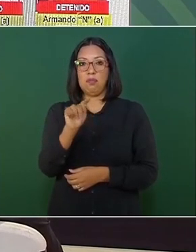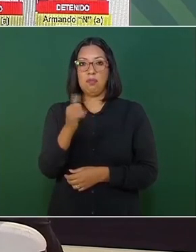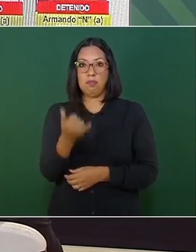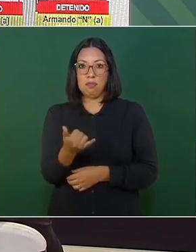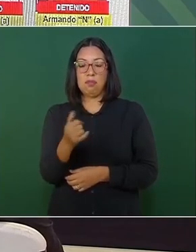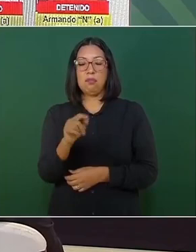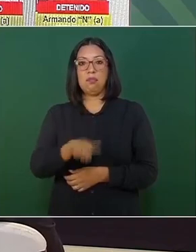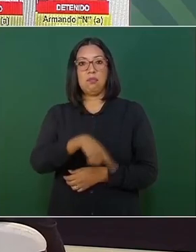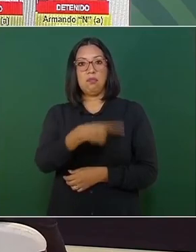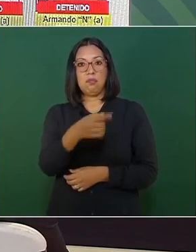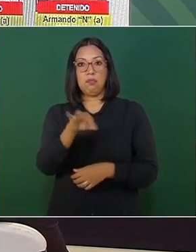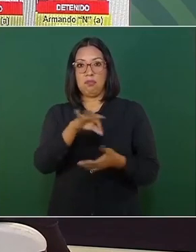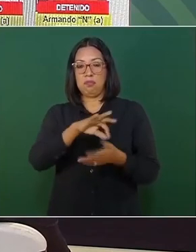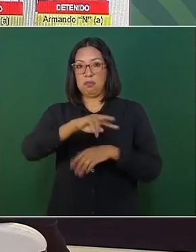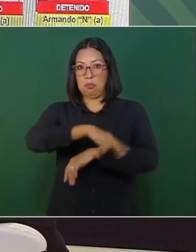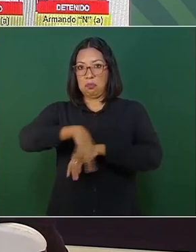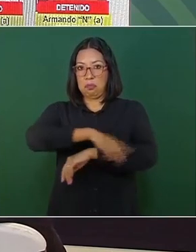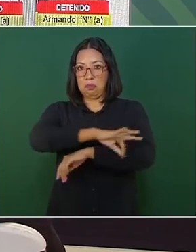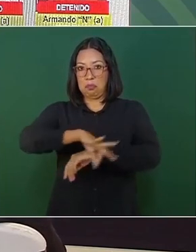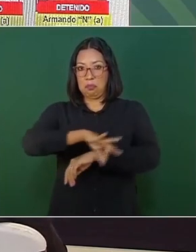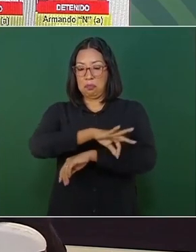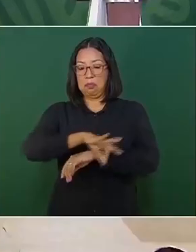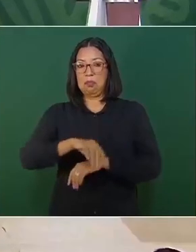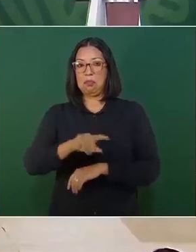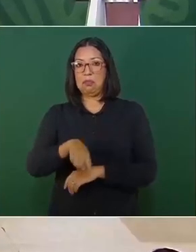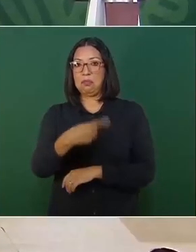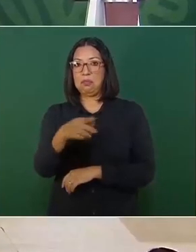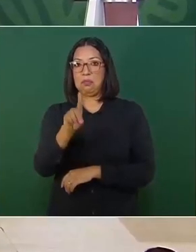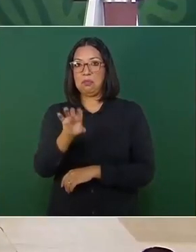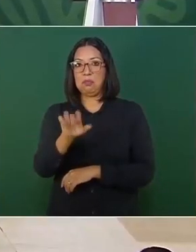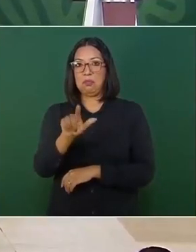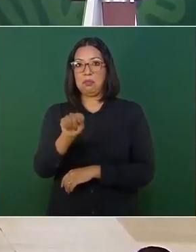Ingeniero y Armando N., alias El Delta Uno.